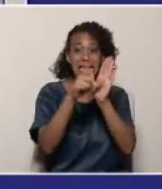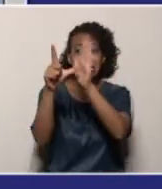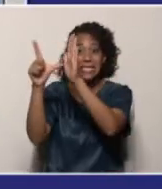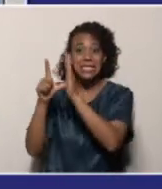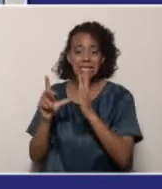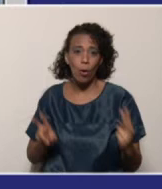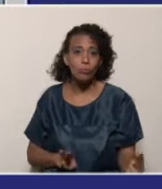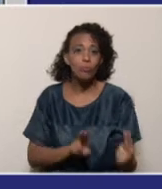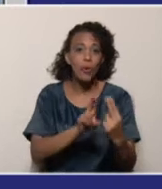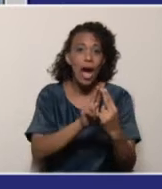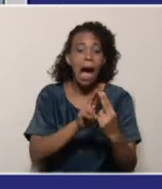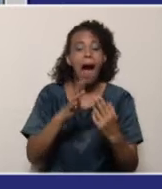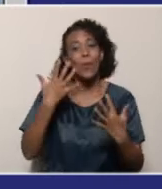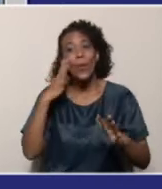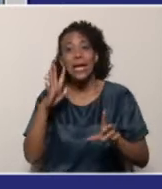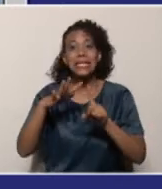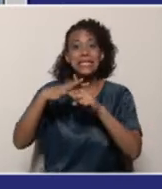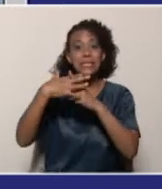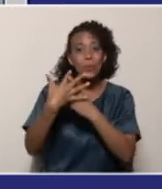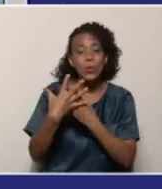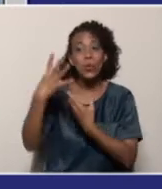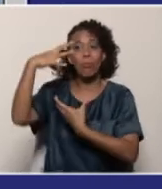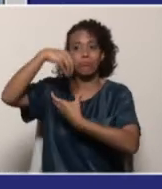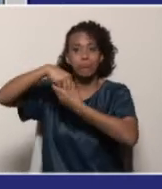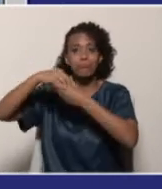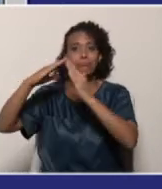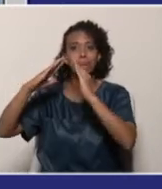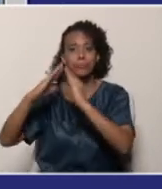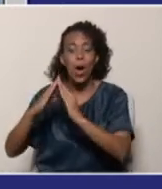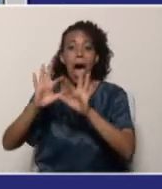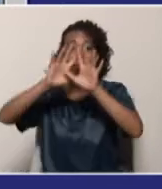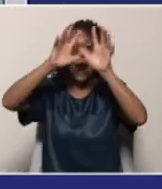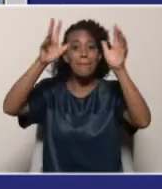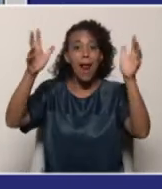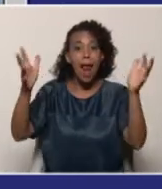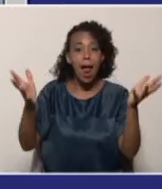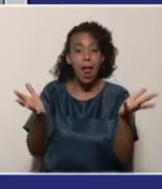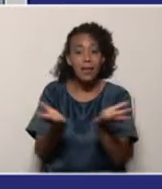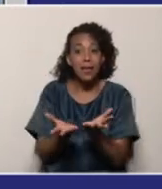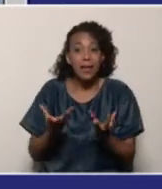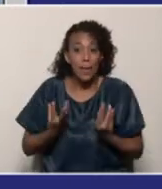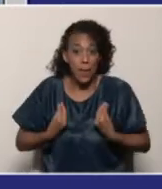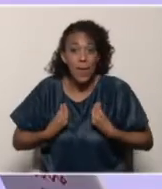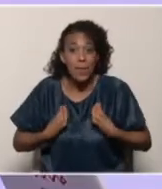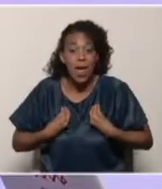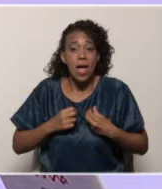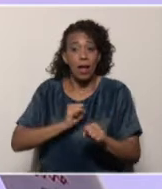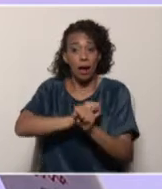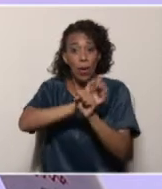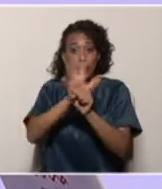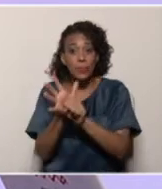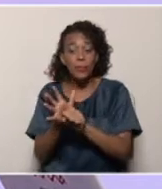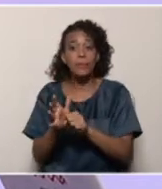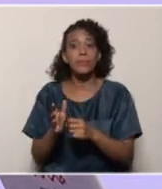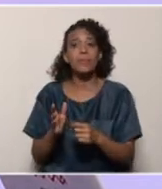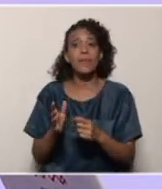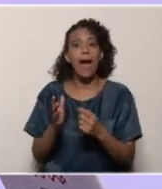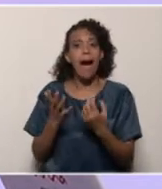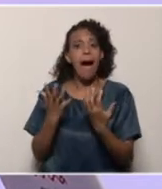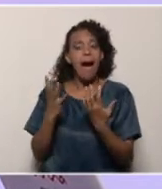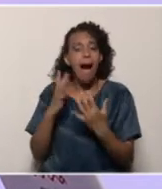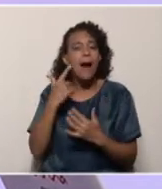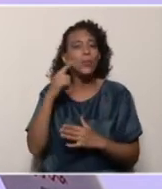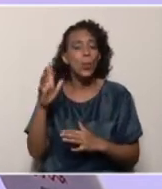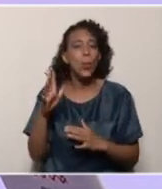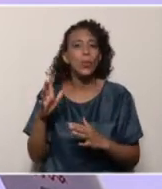durante esta contingencia social previsto por la cuarentena ante la pandemia mundial que está azotada por el COVID-19, tenemos que mantener,